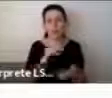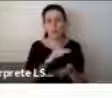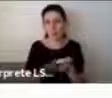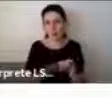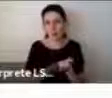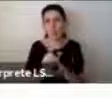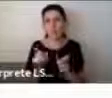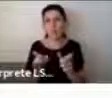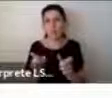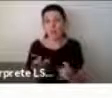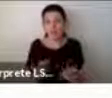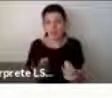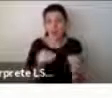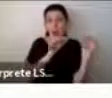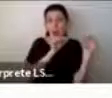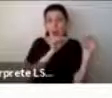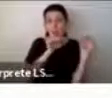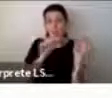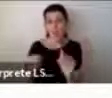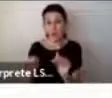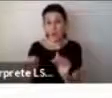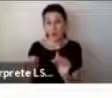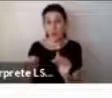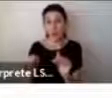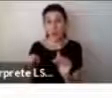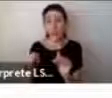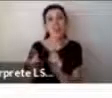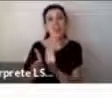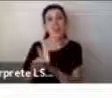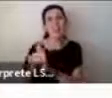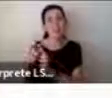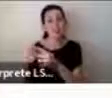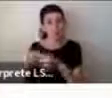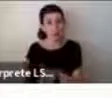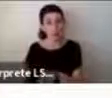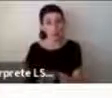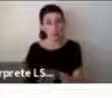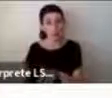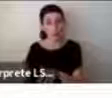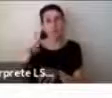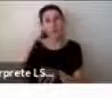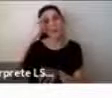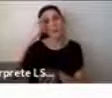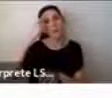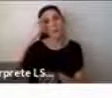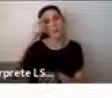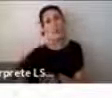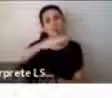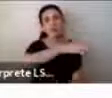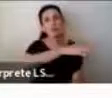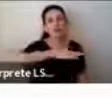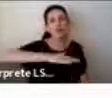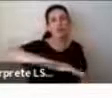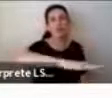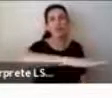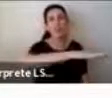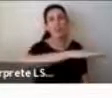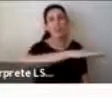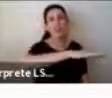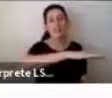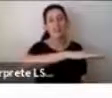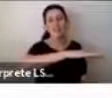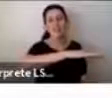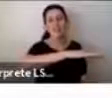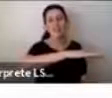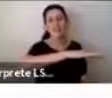apoyo efectivamente tienen un desarrollo que es diferente, pero por otro lado hay una sociedad que también es responsable en cuanto